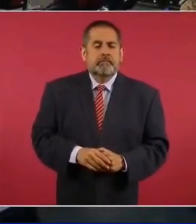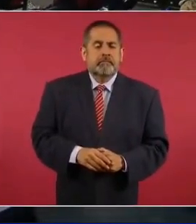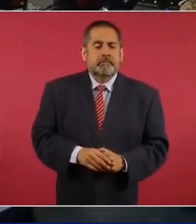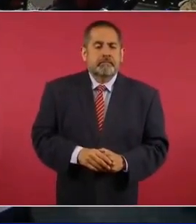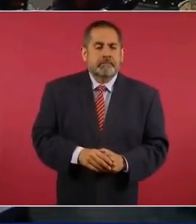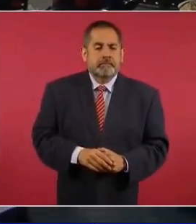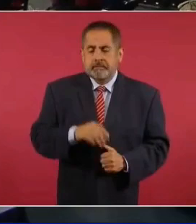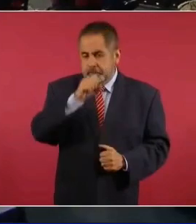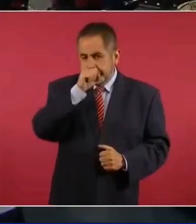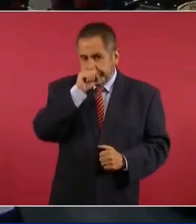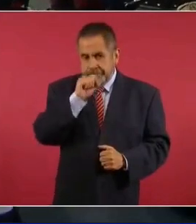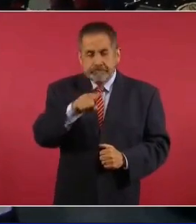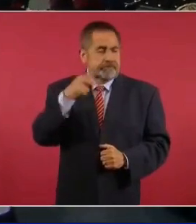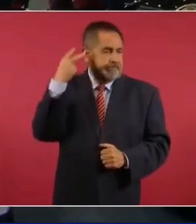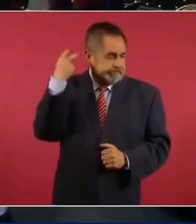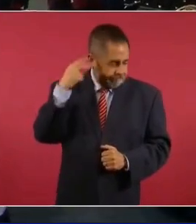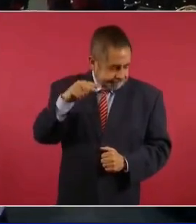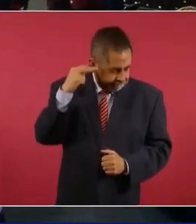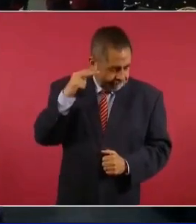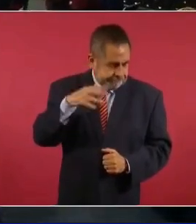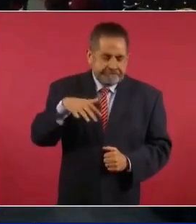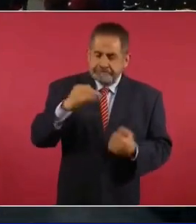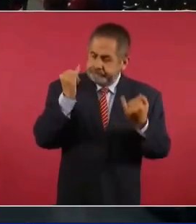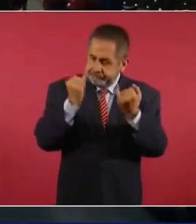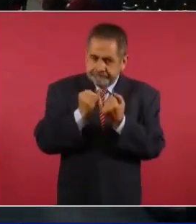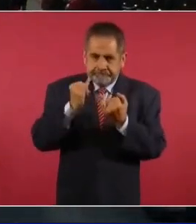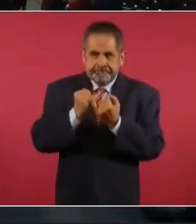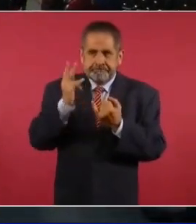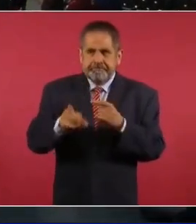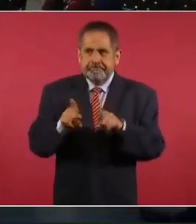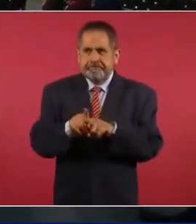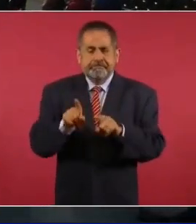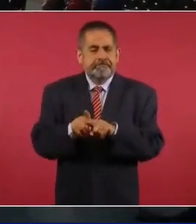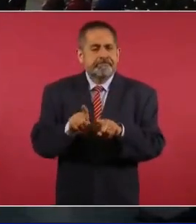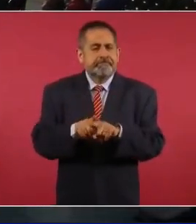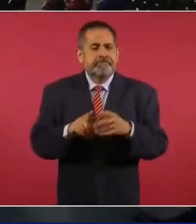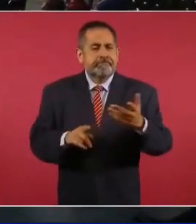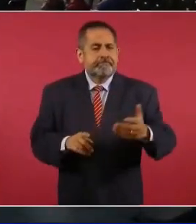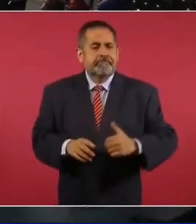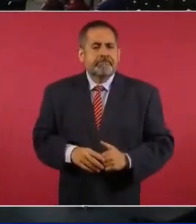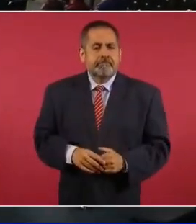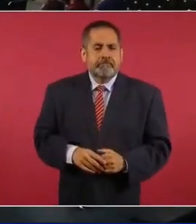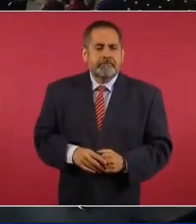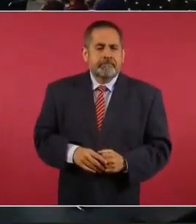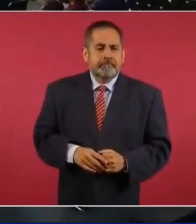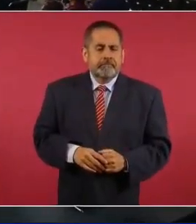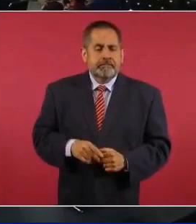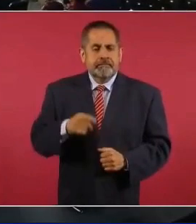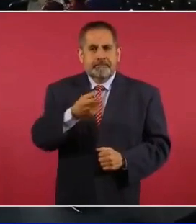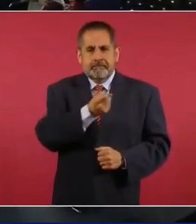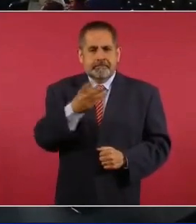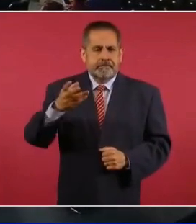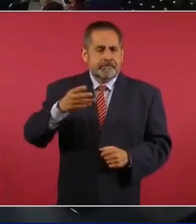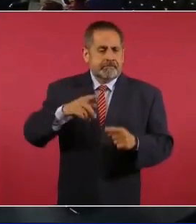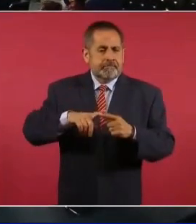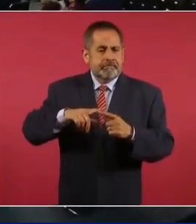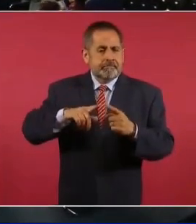Lo mismo en Veracruz y de dirigentes